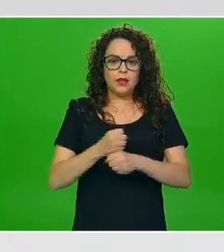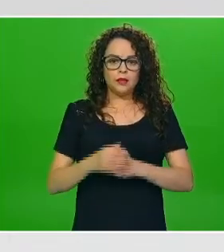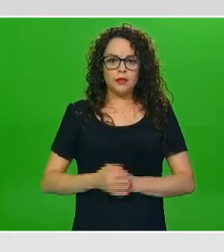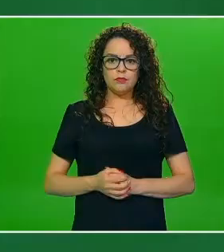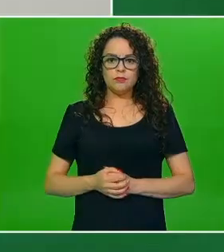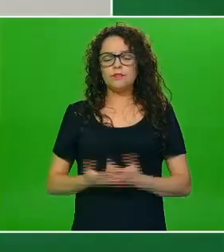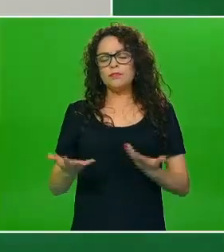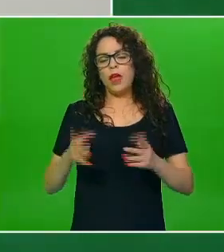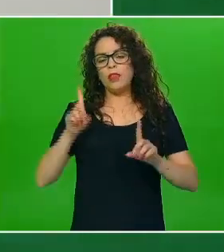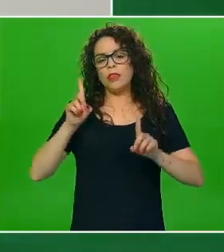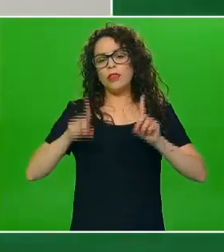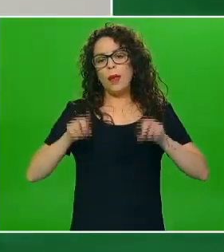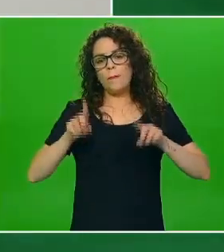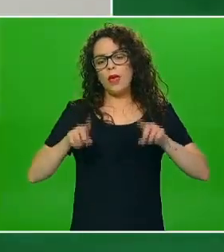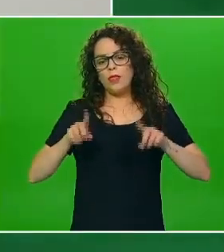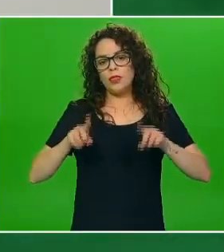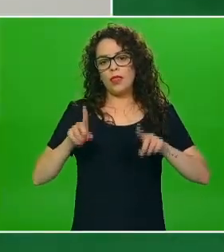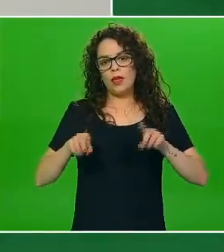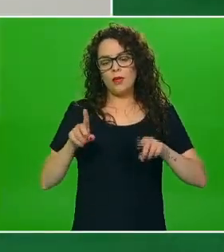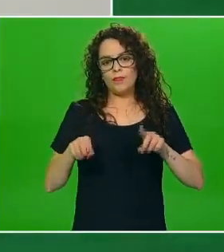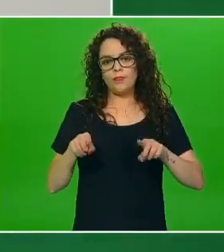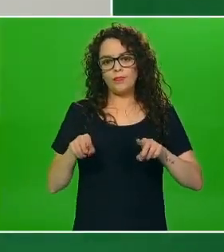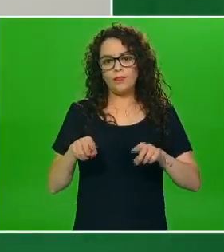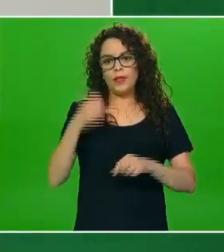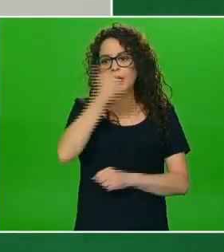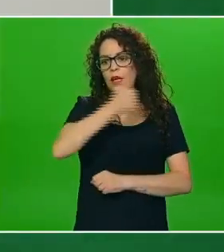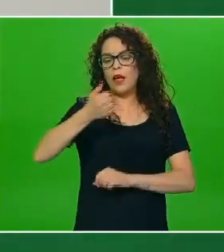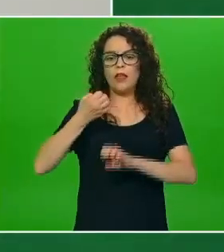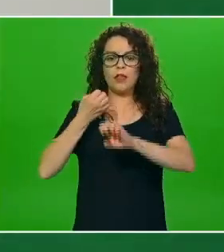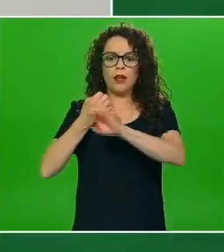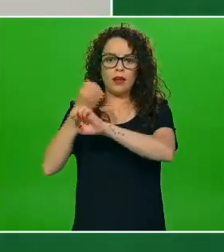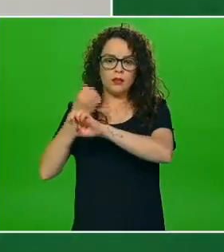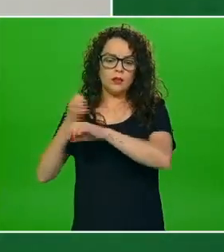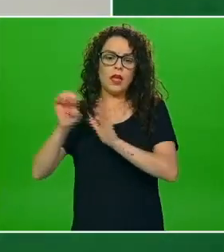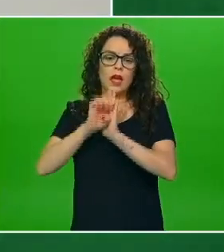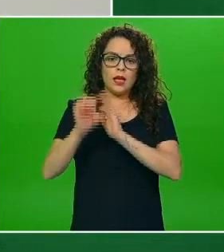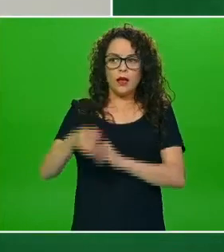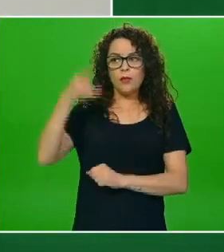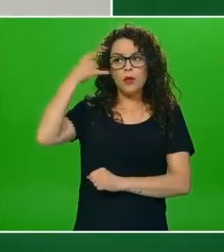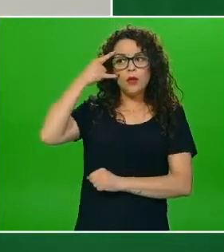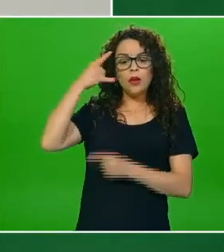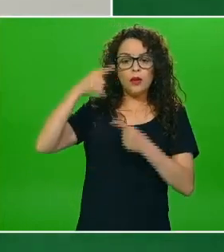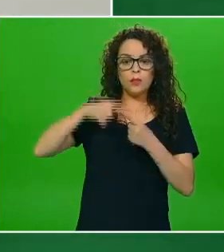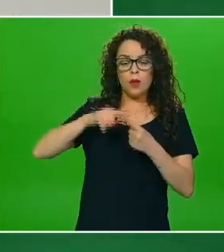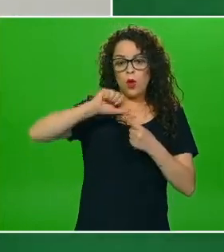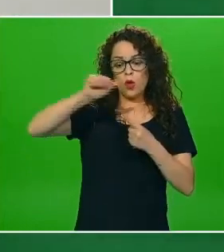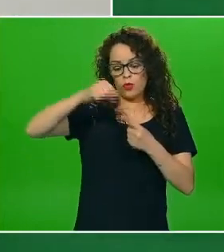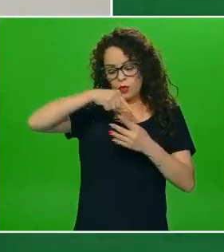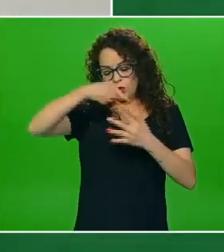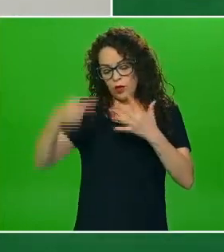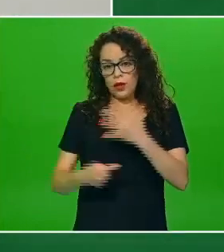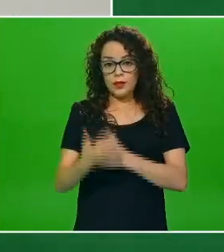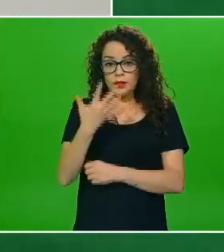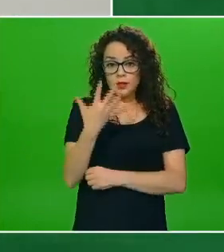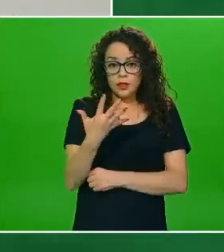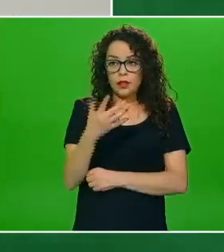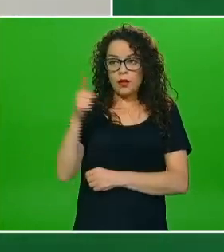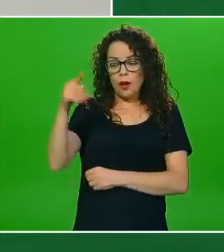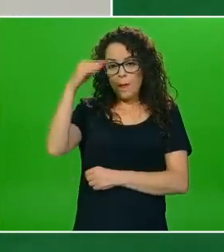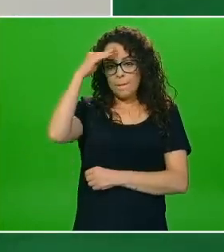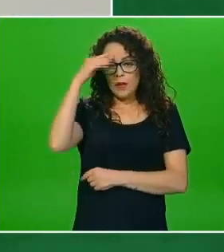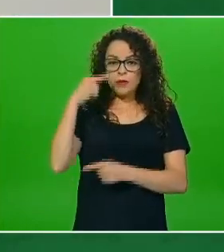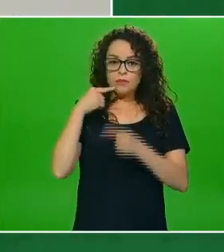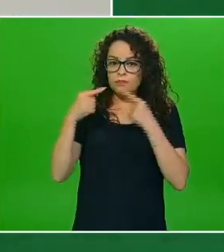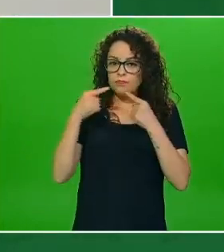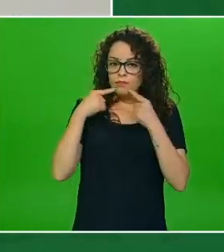del riesgo epidemiológico de cada entidad así como Campeche y otras siete cinco entidades federativas en este momento decidieron tomar